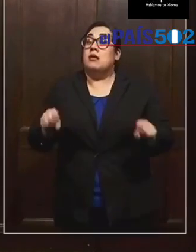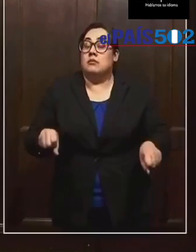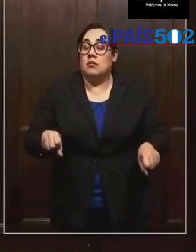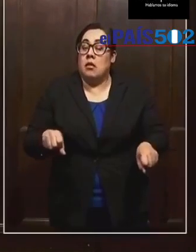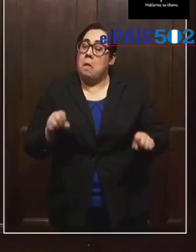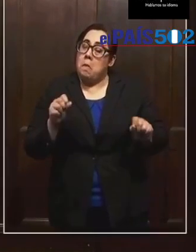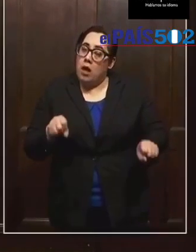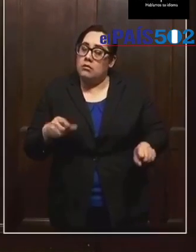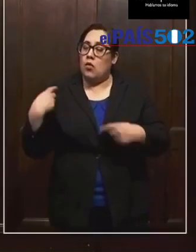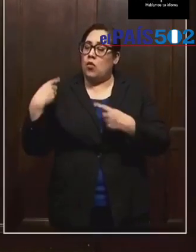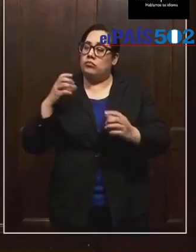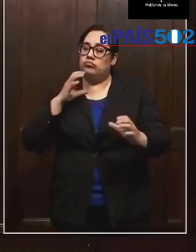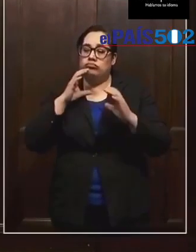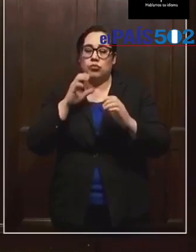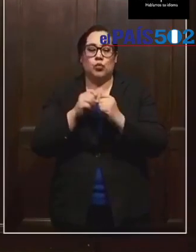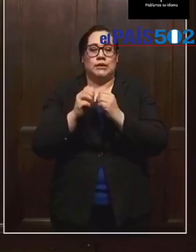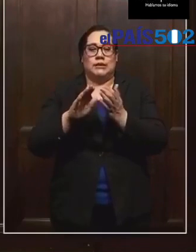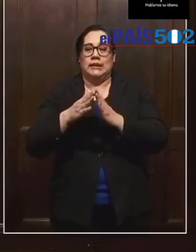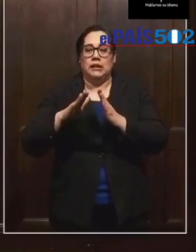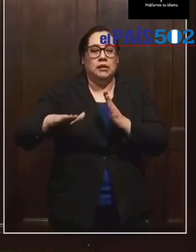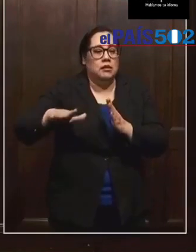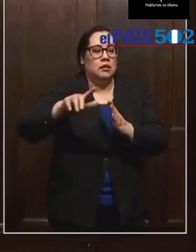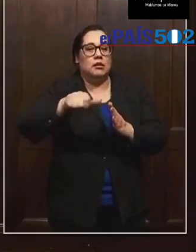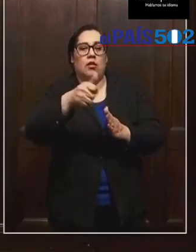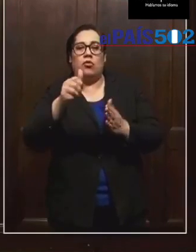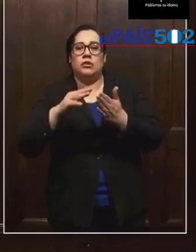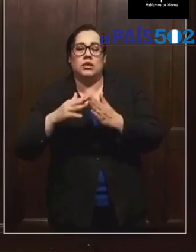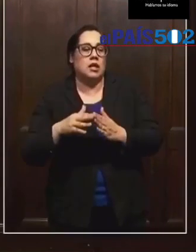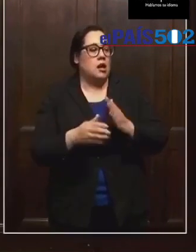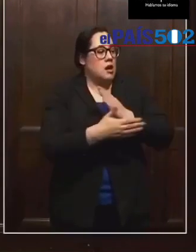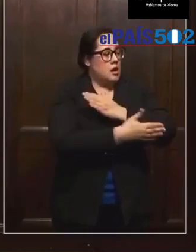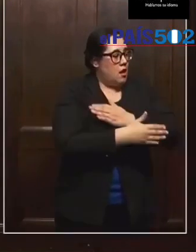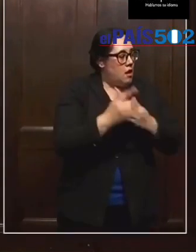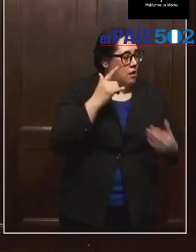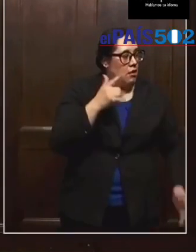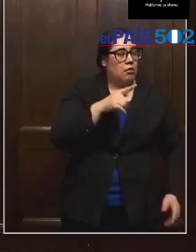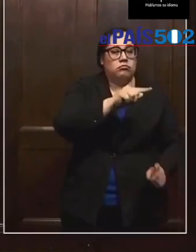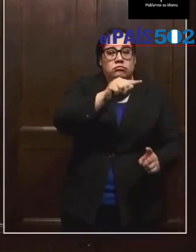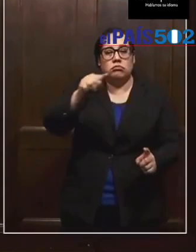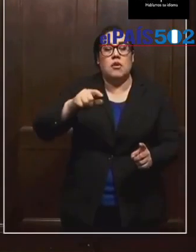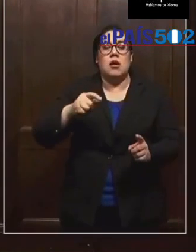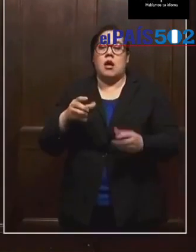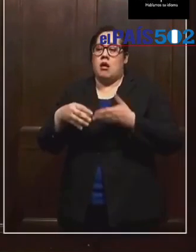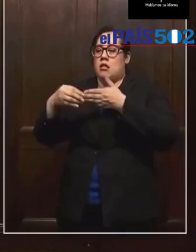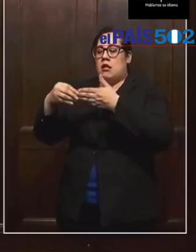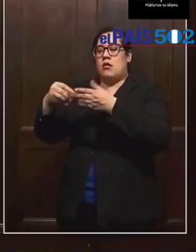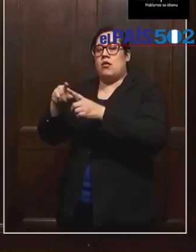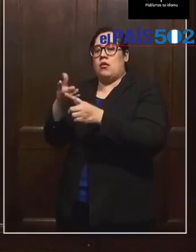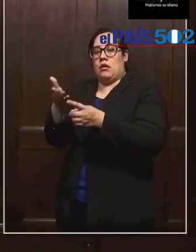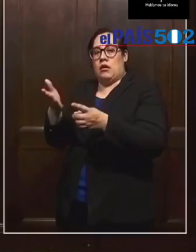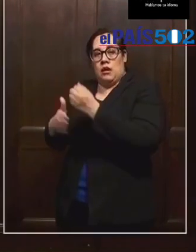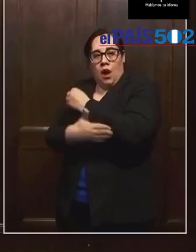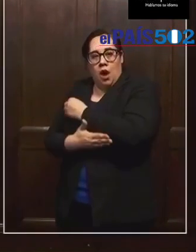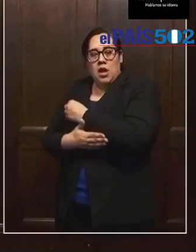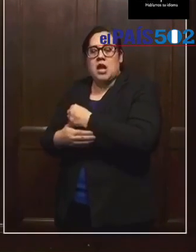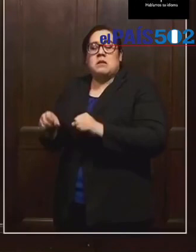conversaciones entre las ciudades del condado de California, liderazgo del condado también, tomar